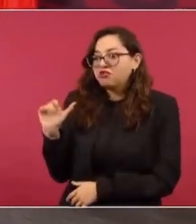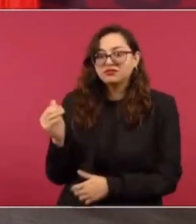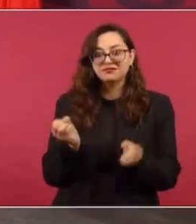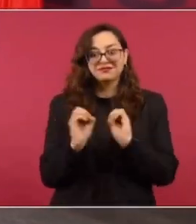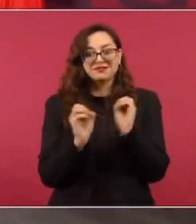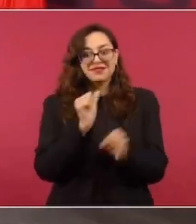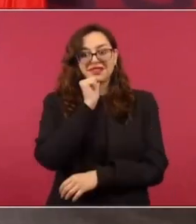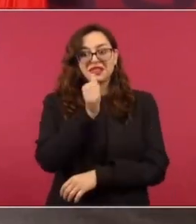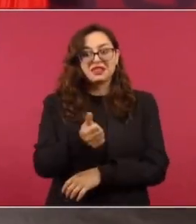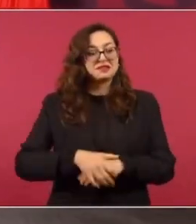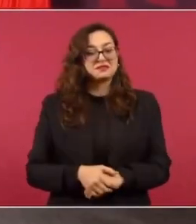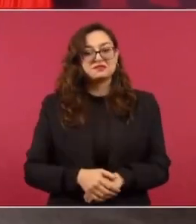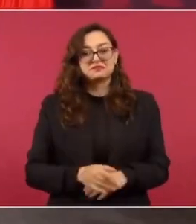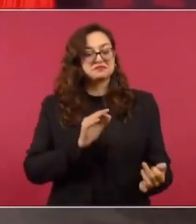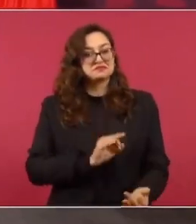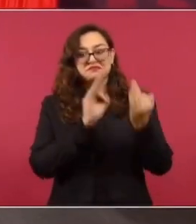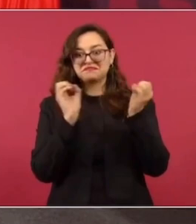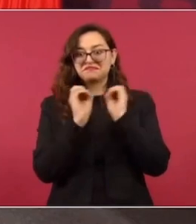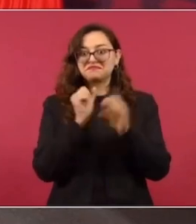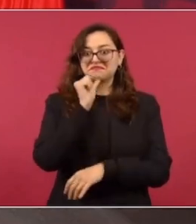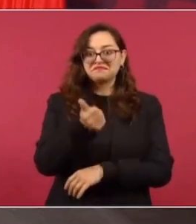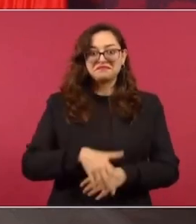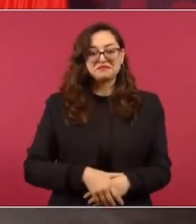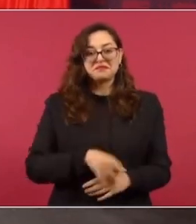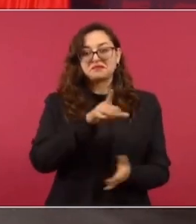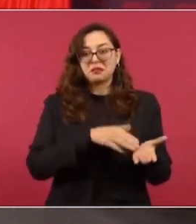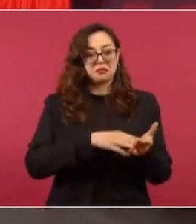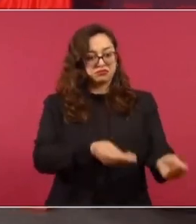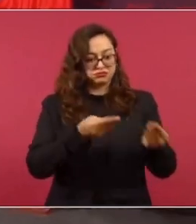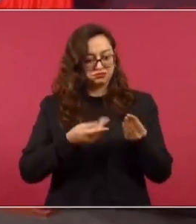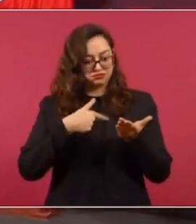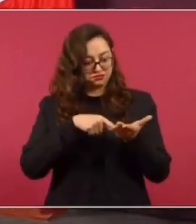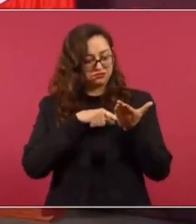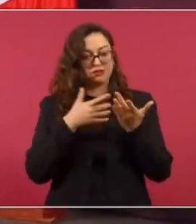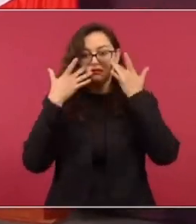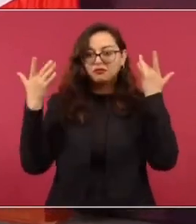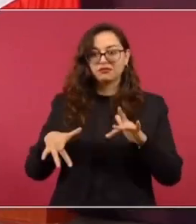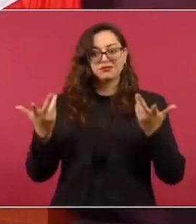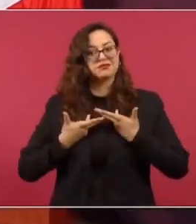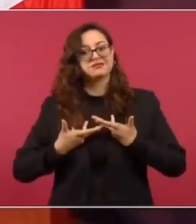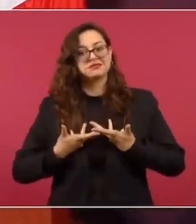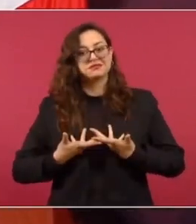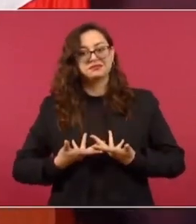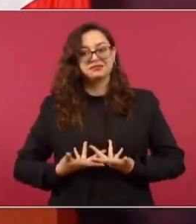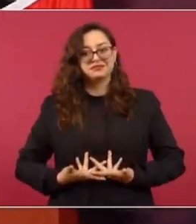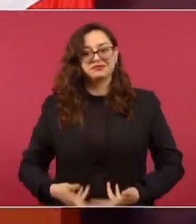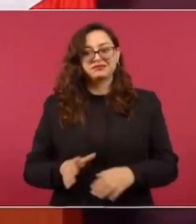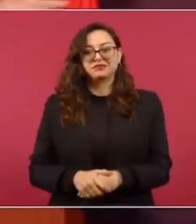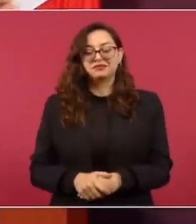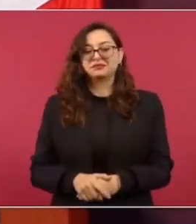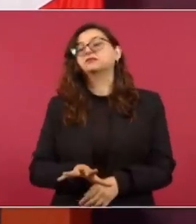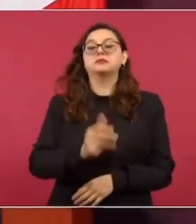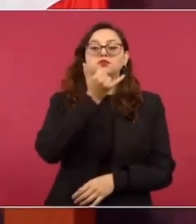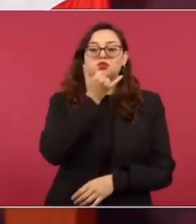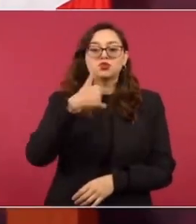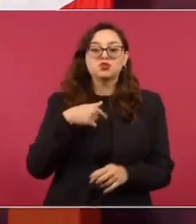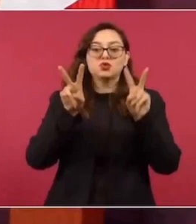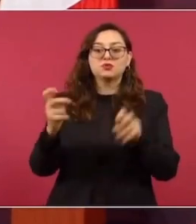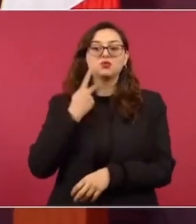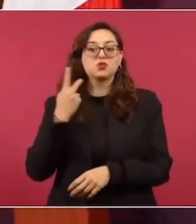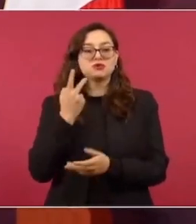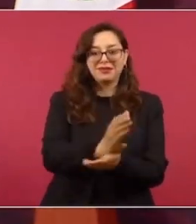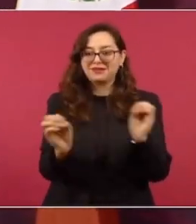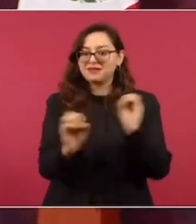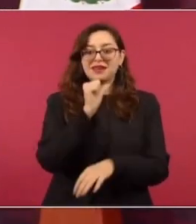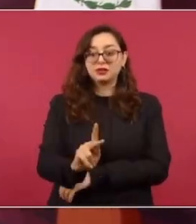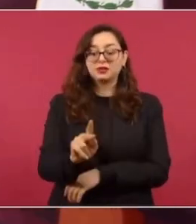un papel, sí. Y quiero también aclarar que yo no me meto en cuestiones partidistas, pero en lo